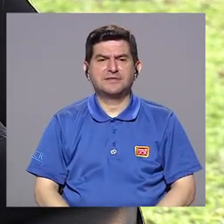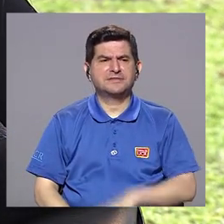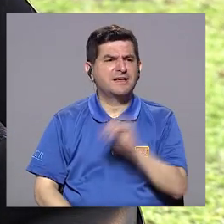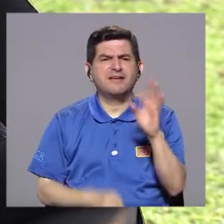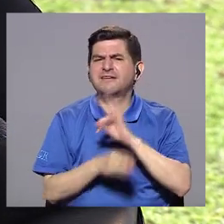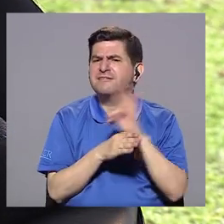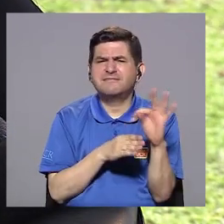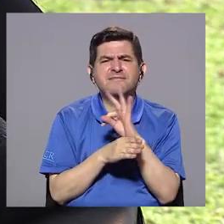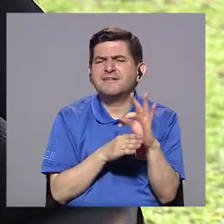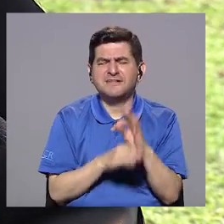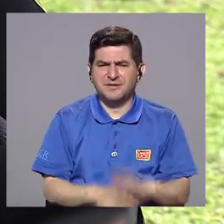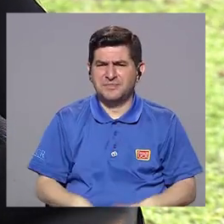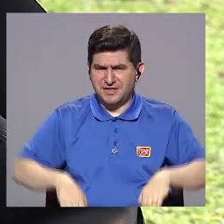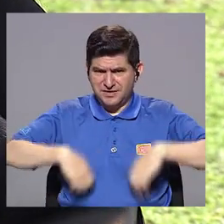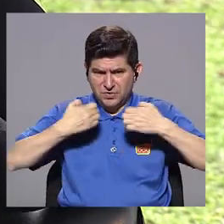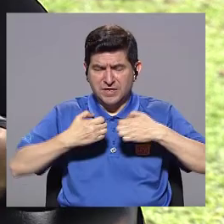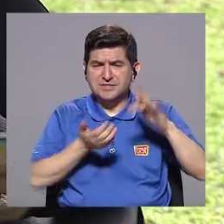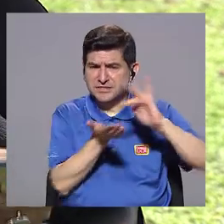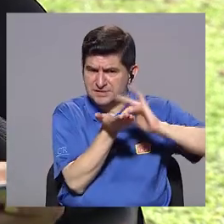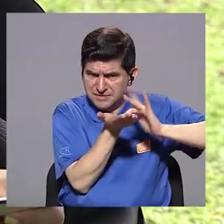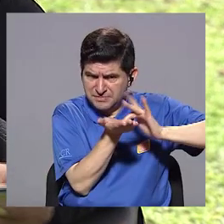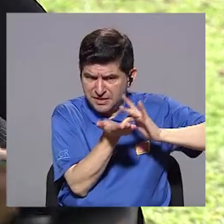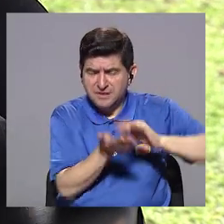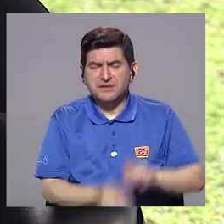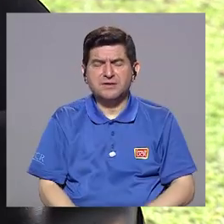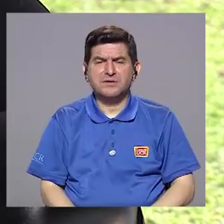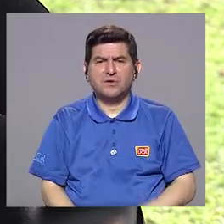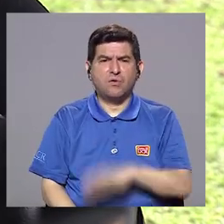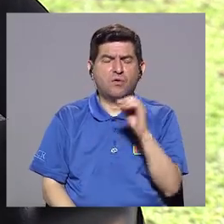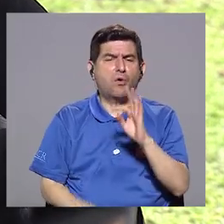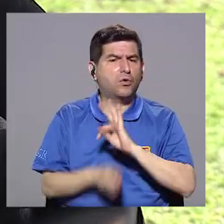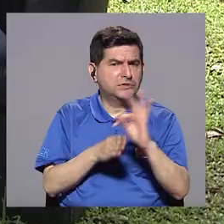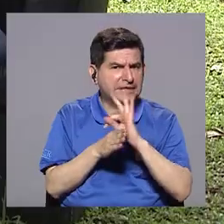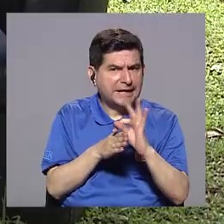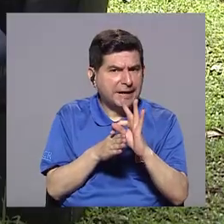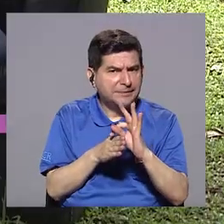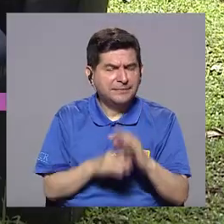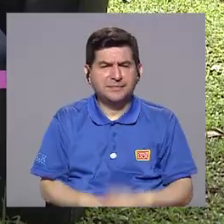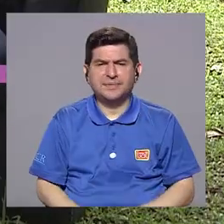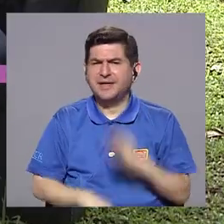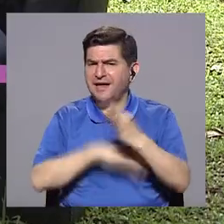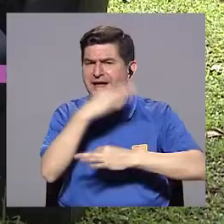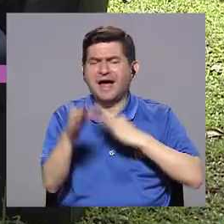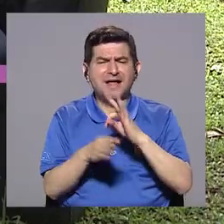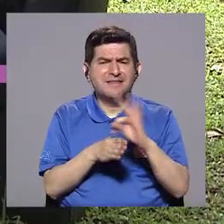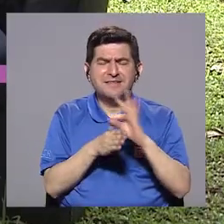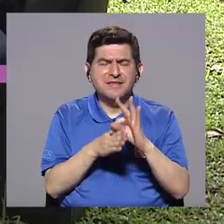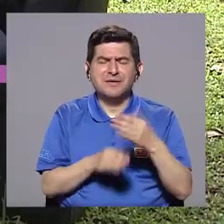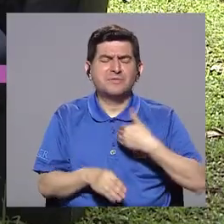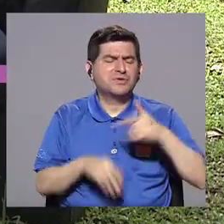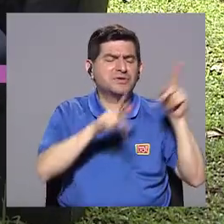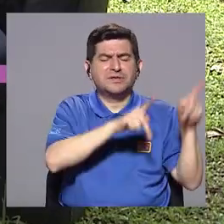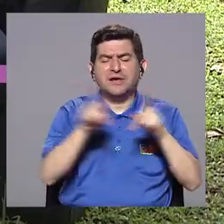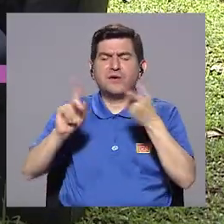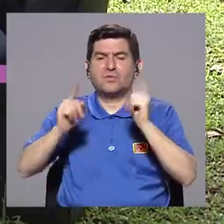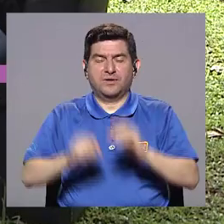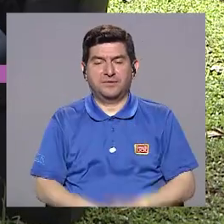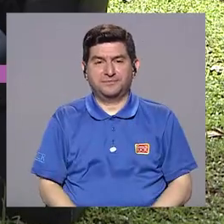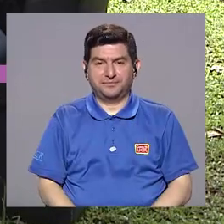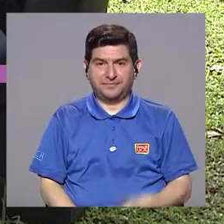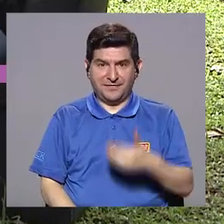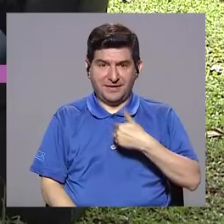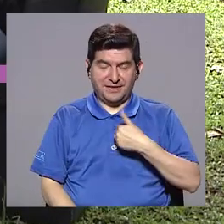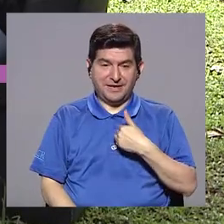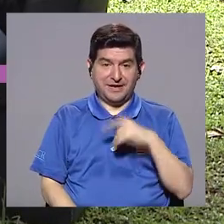de tratamiento, ¿hay tratamiento farmacológico y tratamiento terapéutico? ¿Qué tipo de tratamiento tienen estas personas? Acá